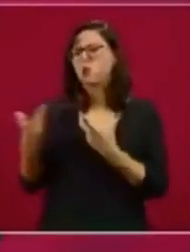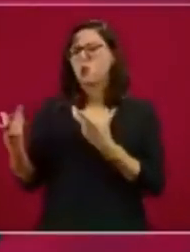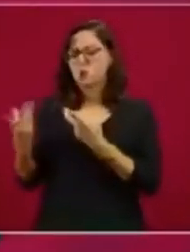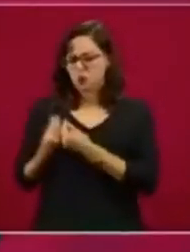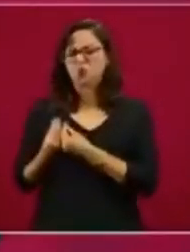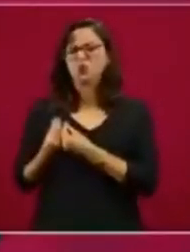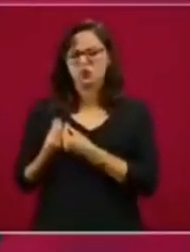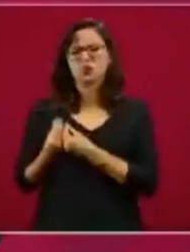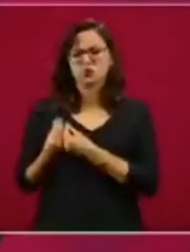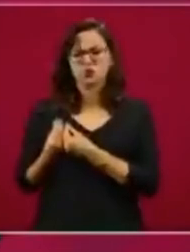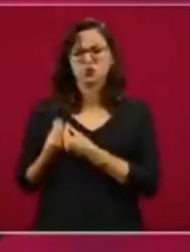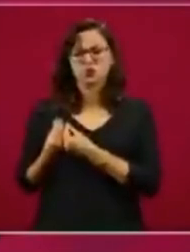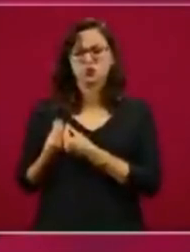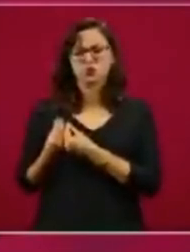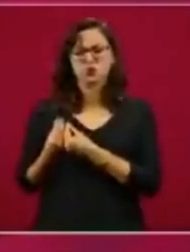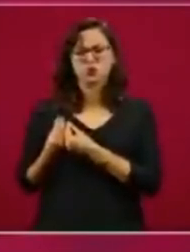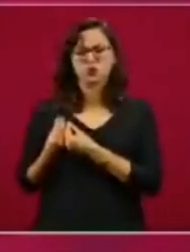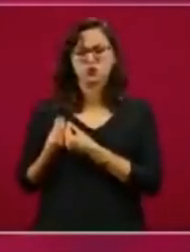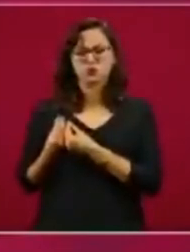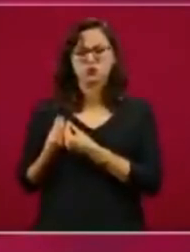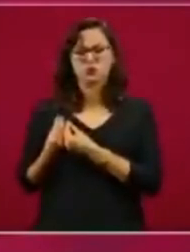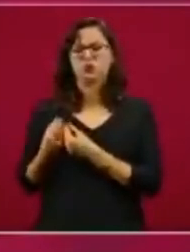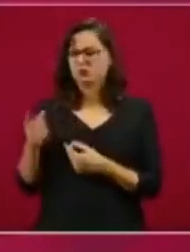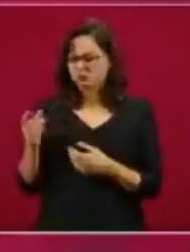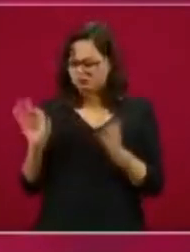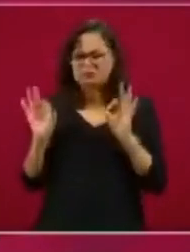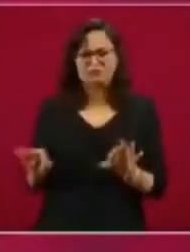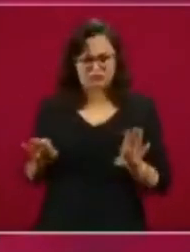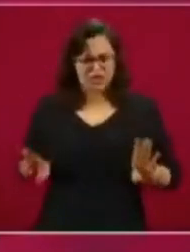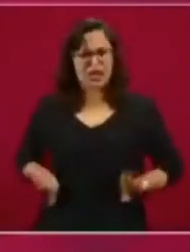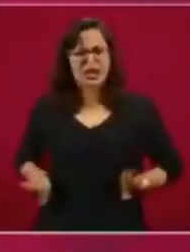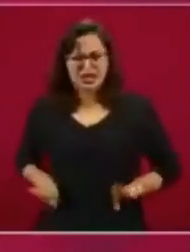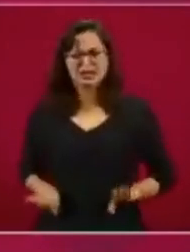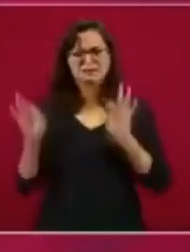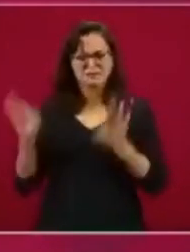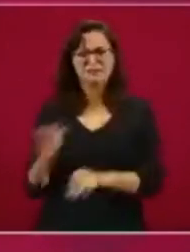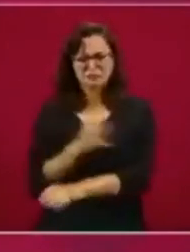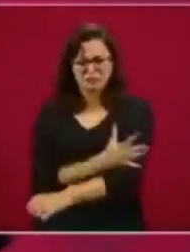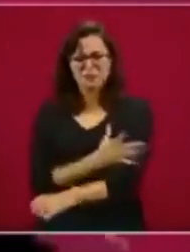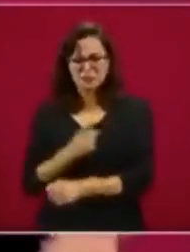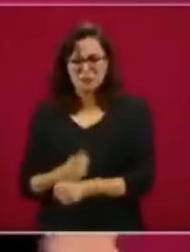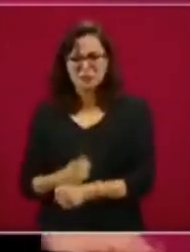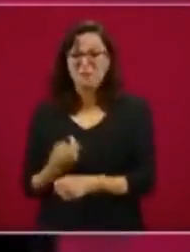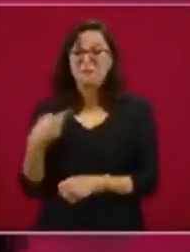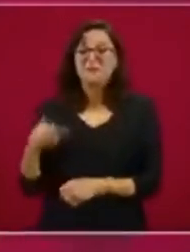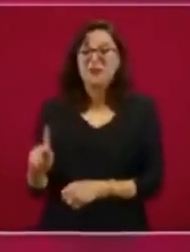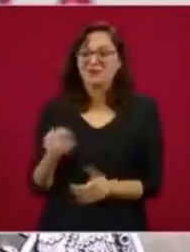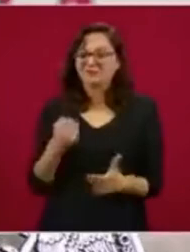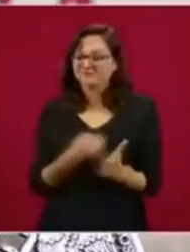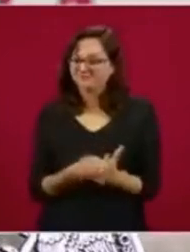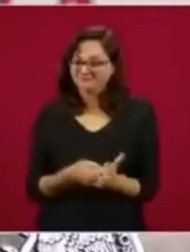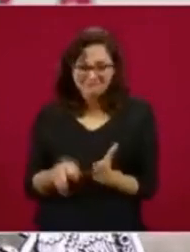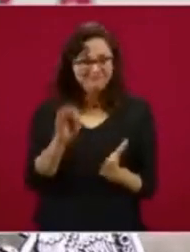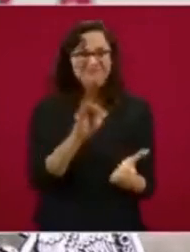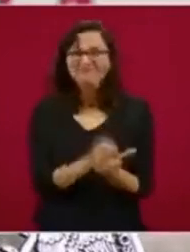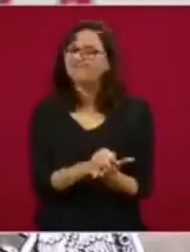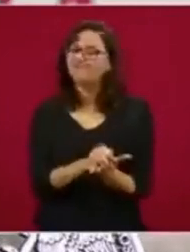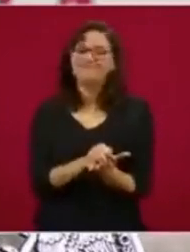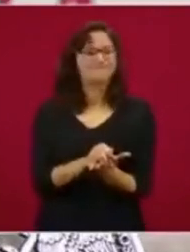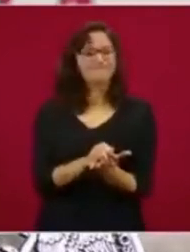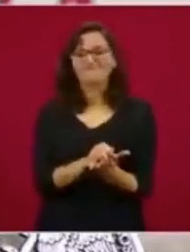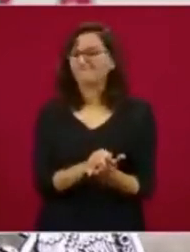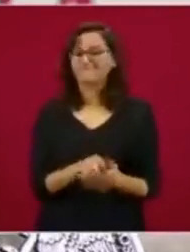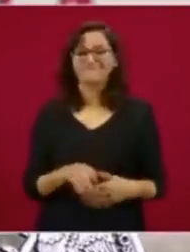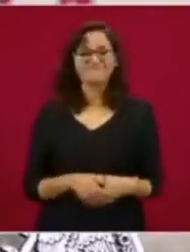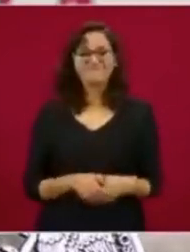también de primera, pero no quieren, porque